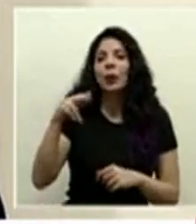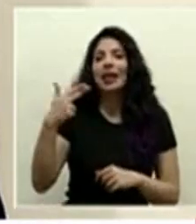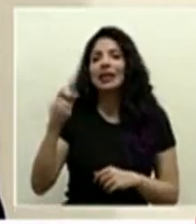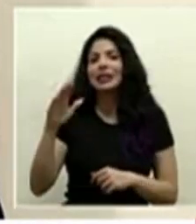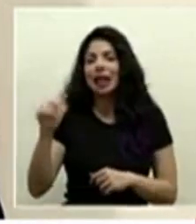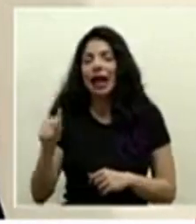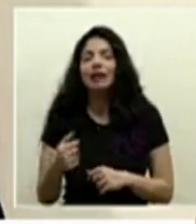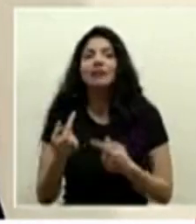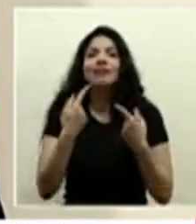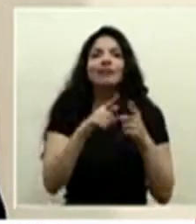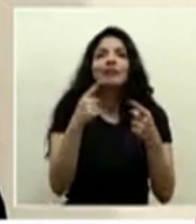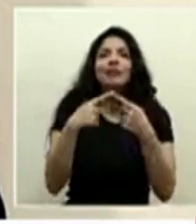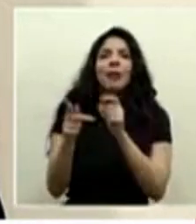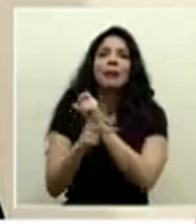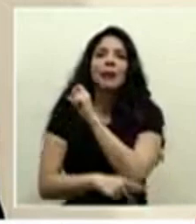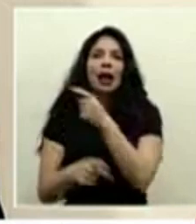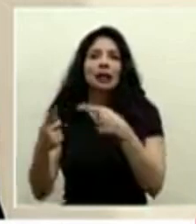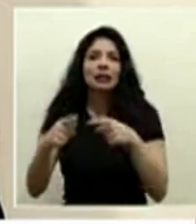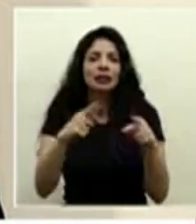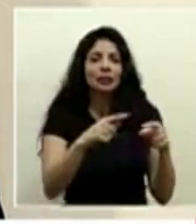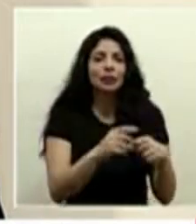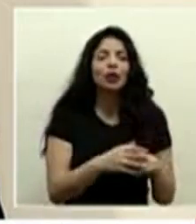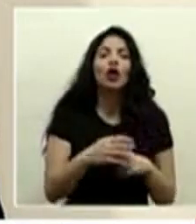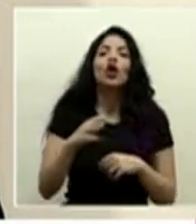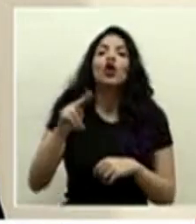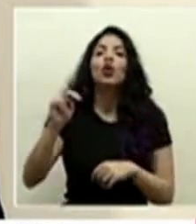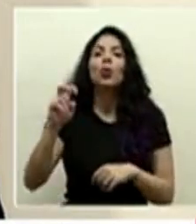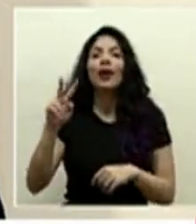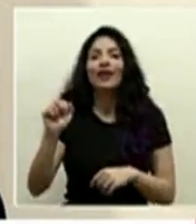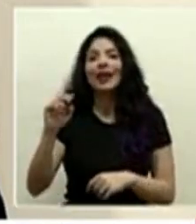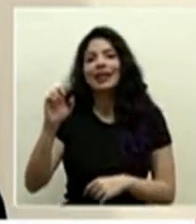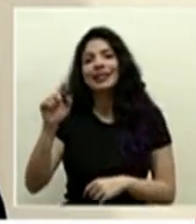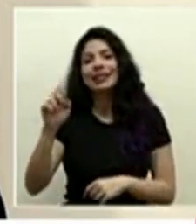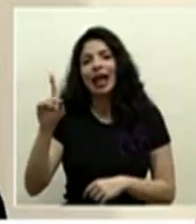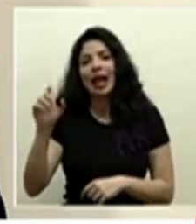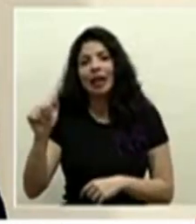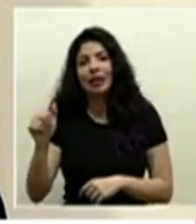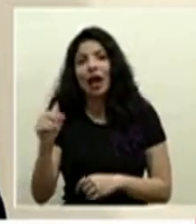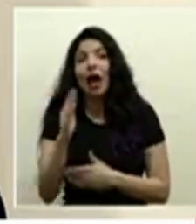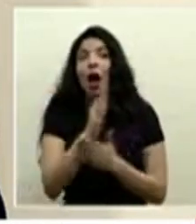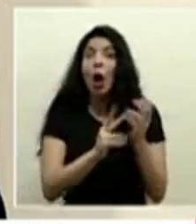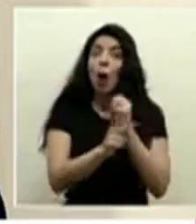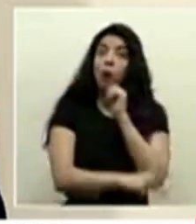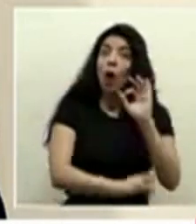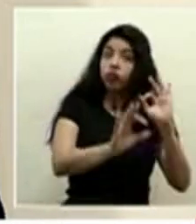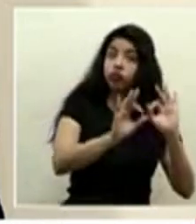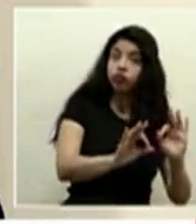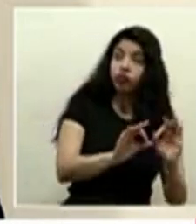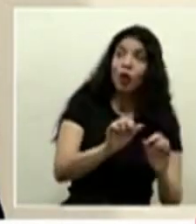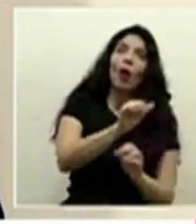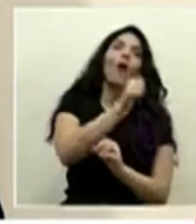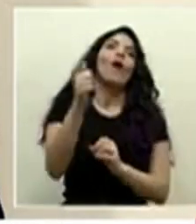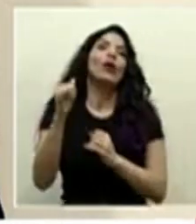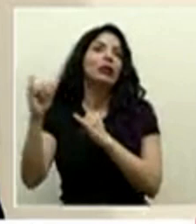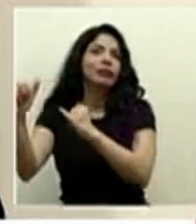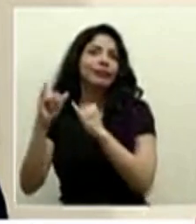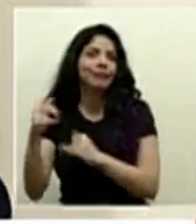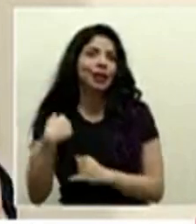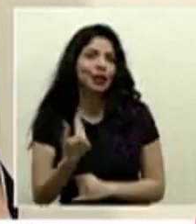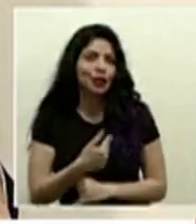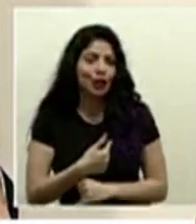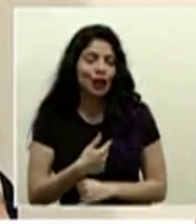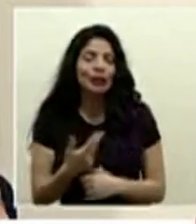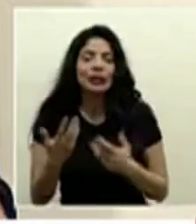viviendo en diferentes países Nueva Zelanda algunos países están muy bien otros están más o menos en el mismo barco que estamos nosotros